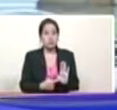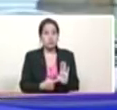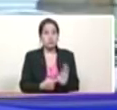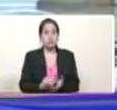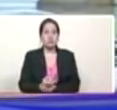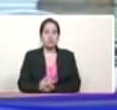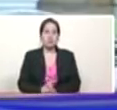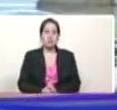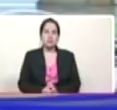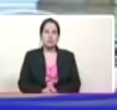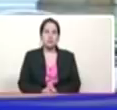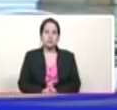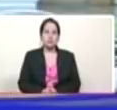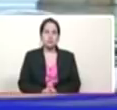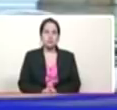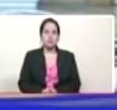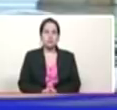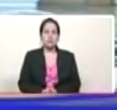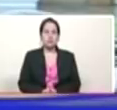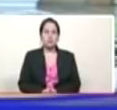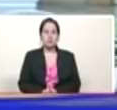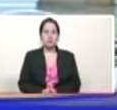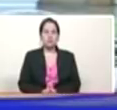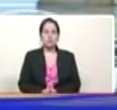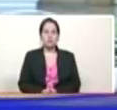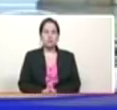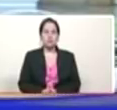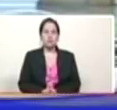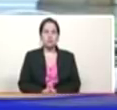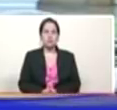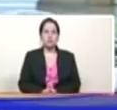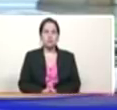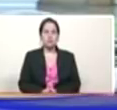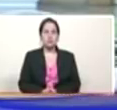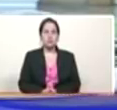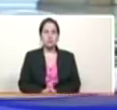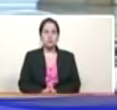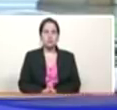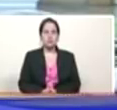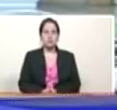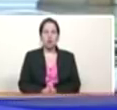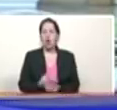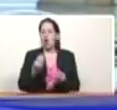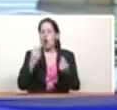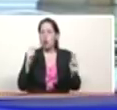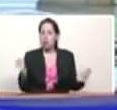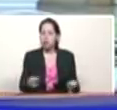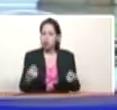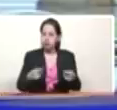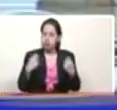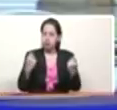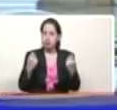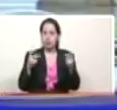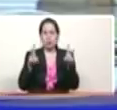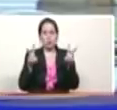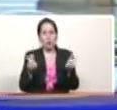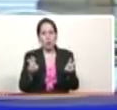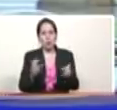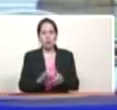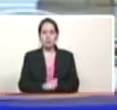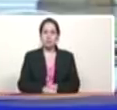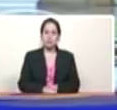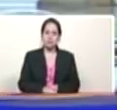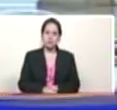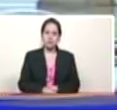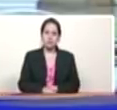a mostrarles a ustedes lo que es el reimpulso y reinauguración de la